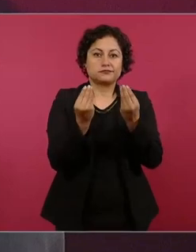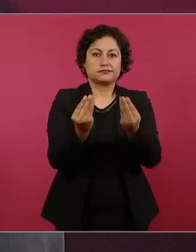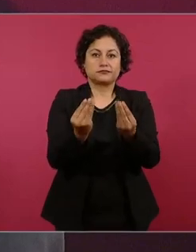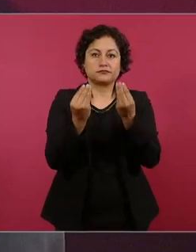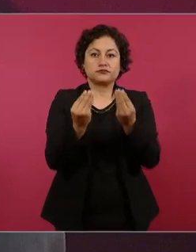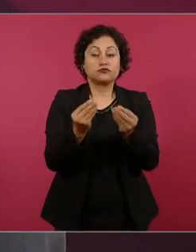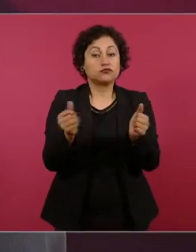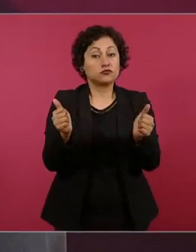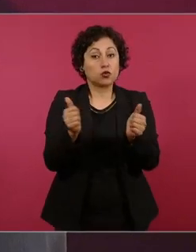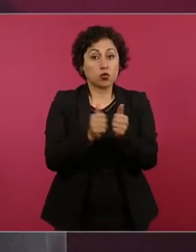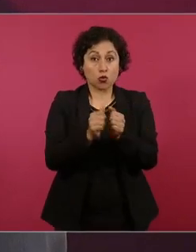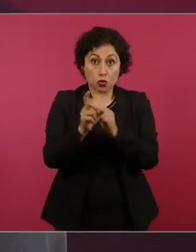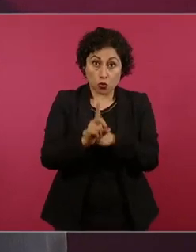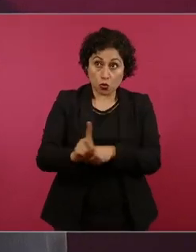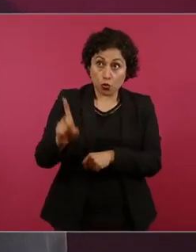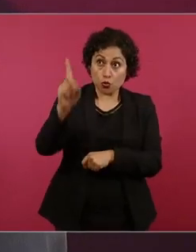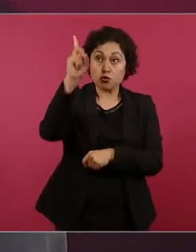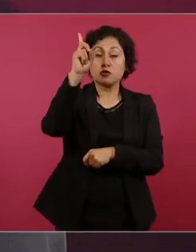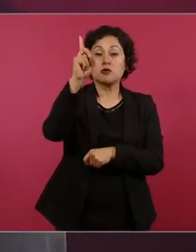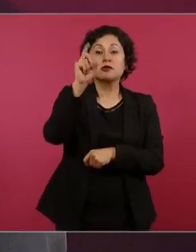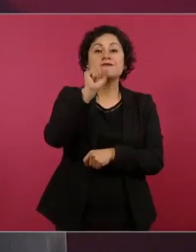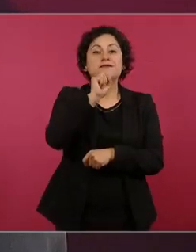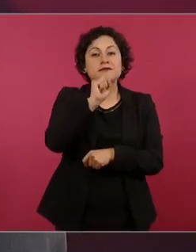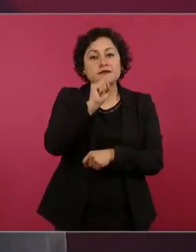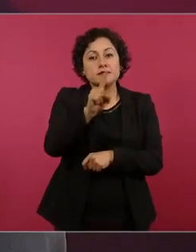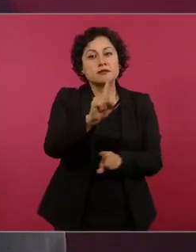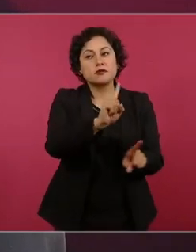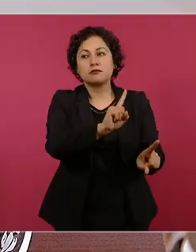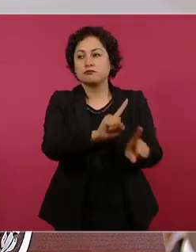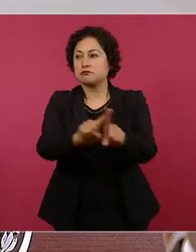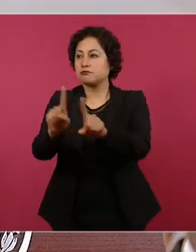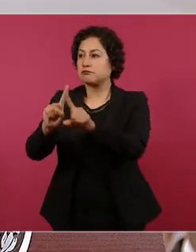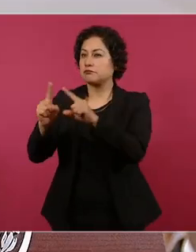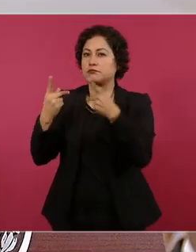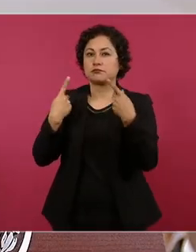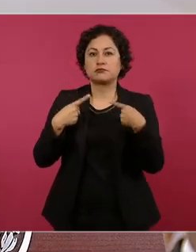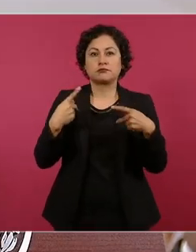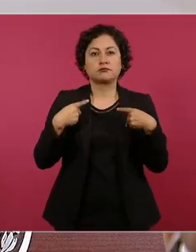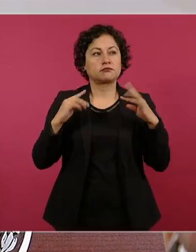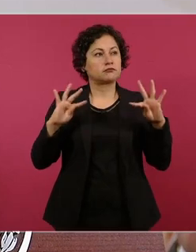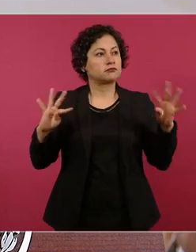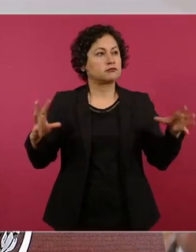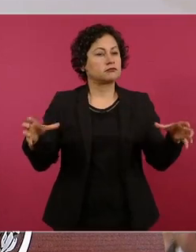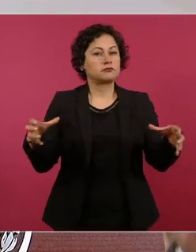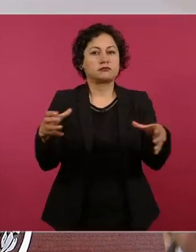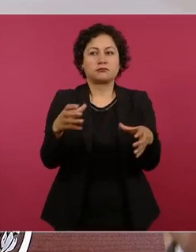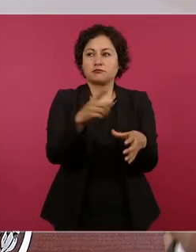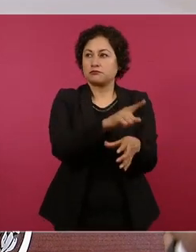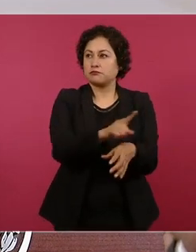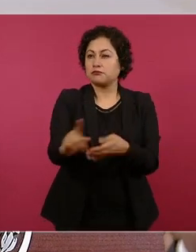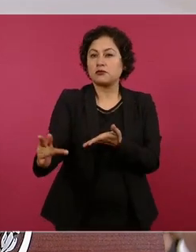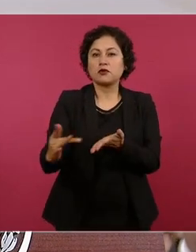Dios, con y con todos los que nos rodean y apoyan,